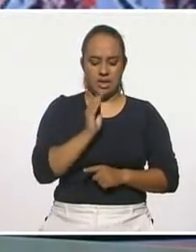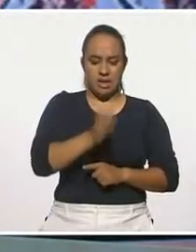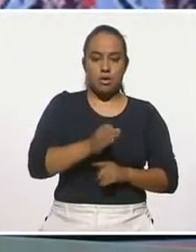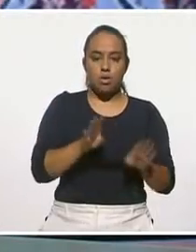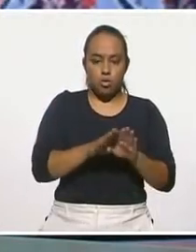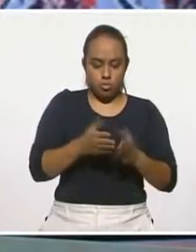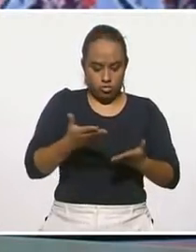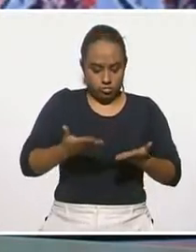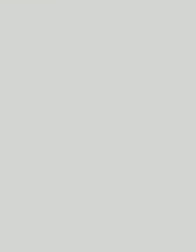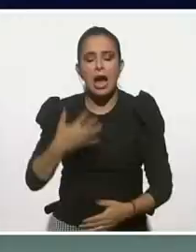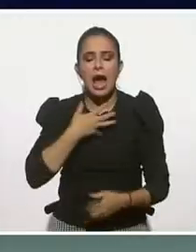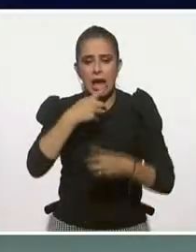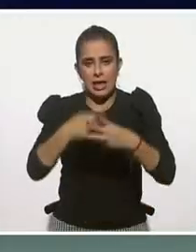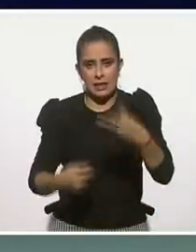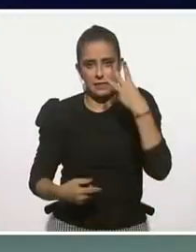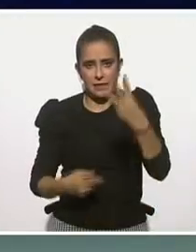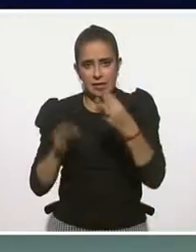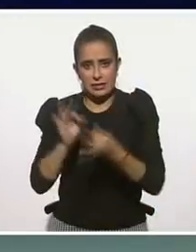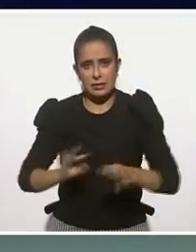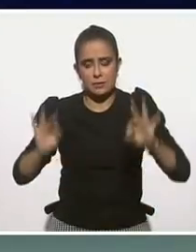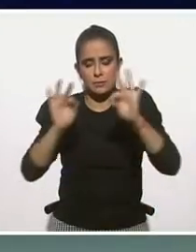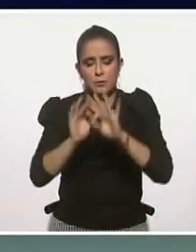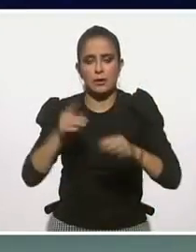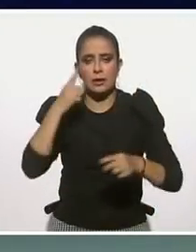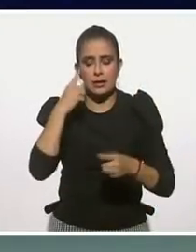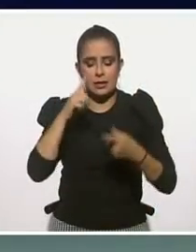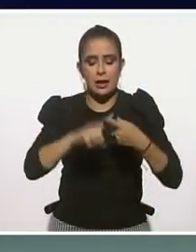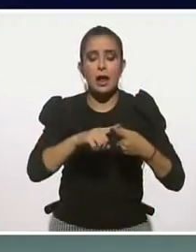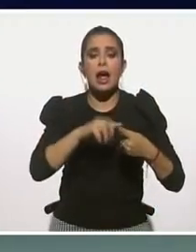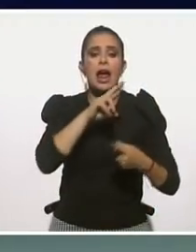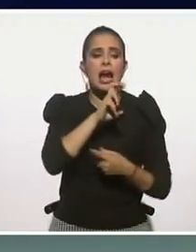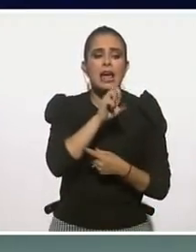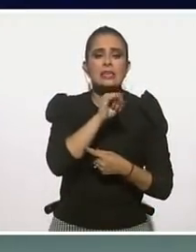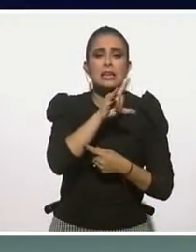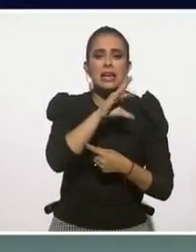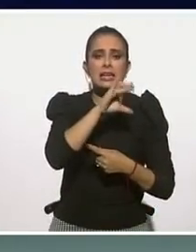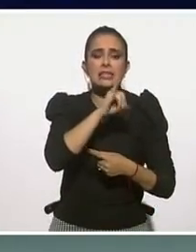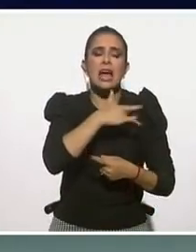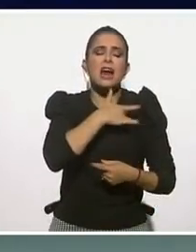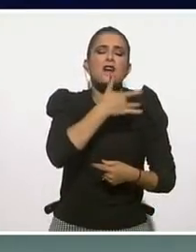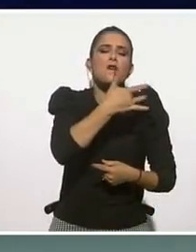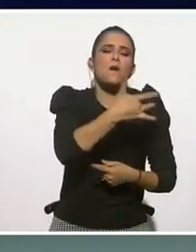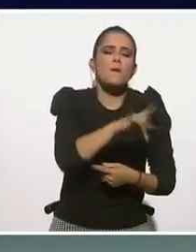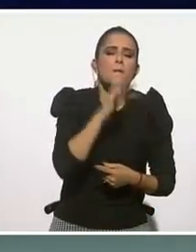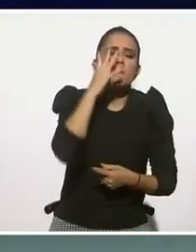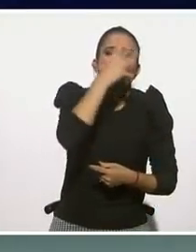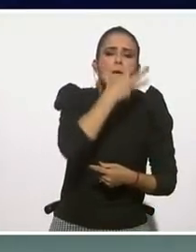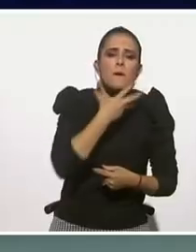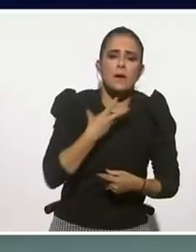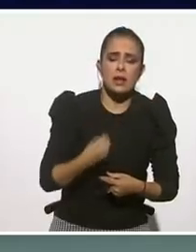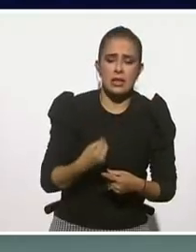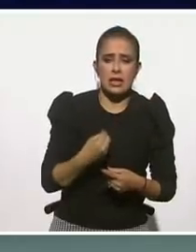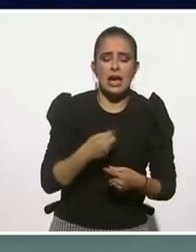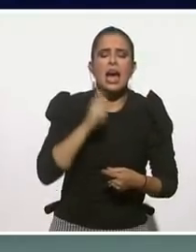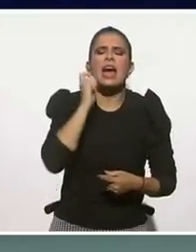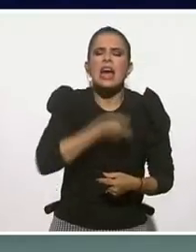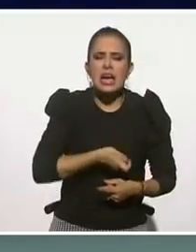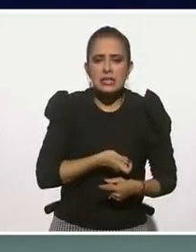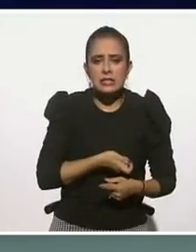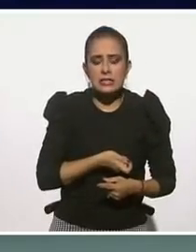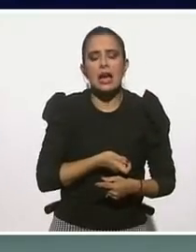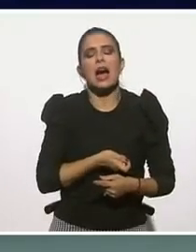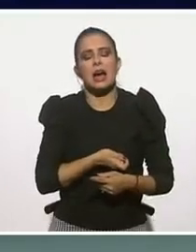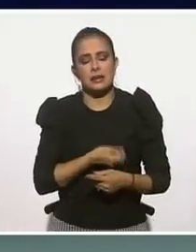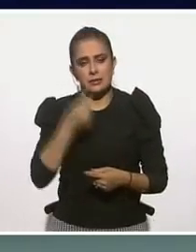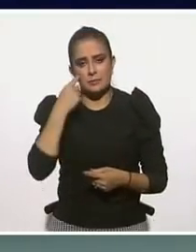regular correctamente el estrés. La resiliencia en la parte romántica, bonita y a la que tenemos que inspirar ahorita, no aspirar e inspirar ahorita, tendrá que